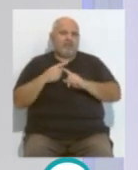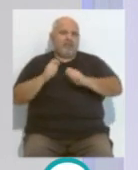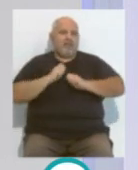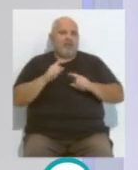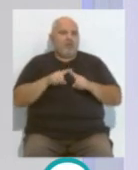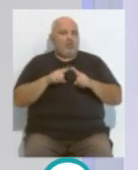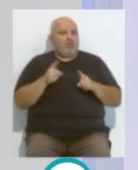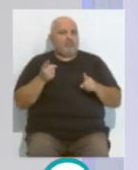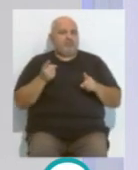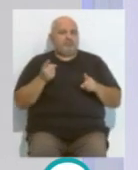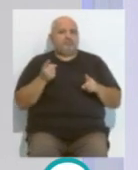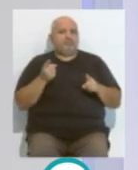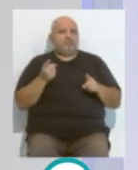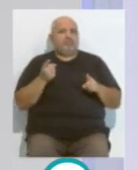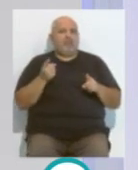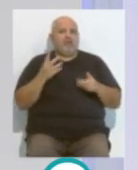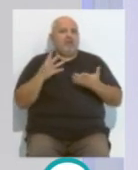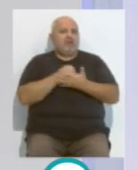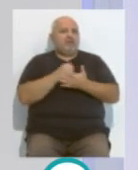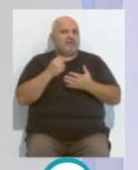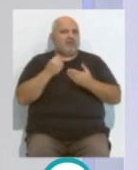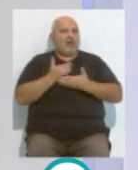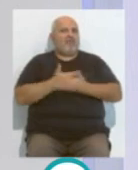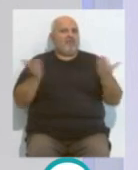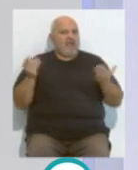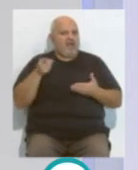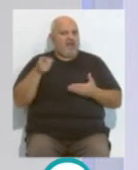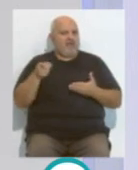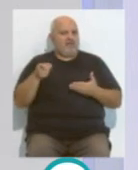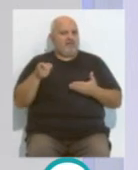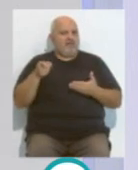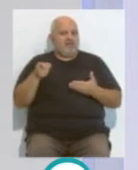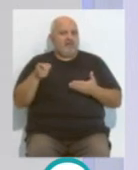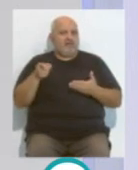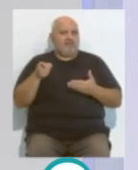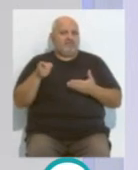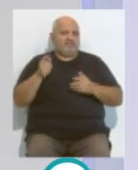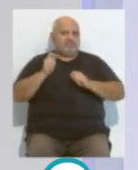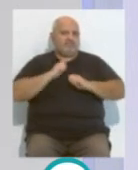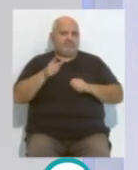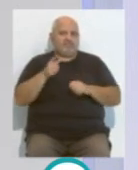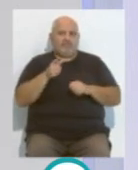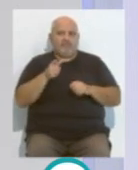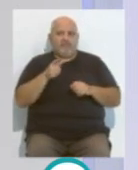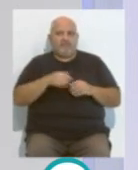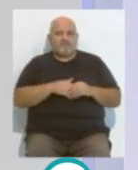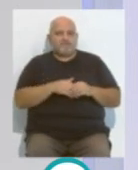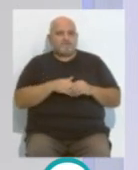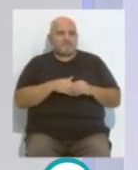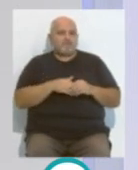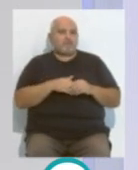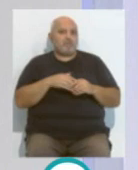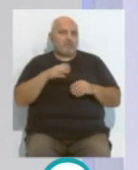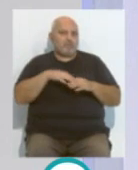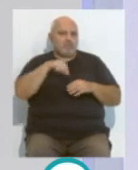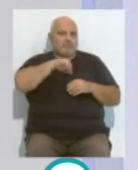de eso se trata. Yo creo que todo el mundo debe confiar en los servicios de scouting